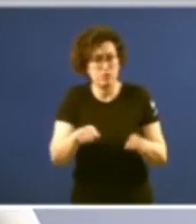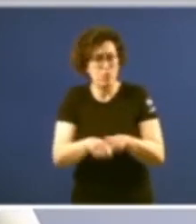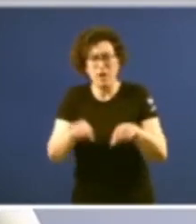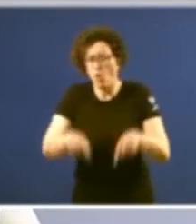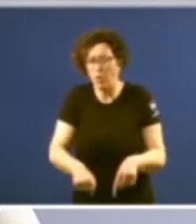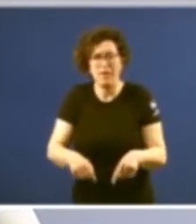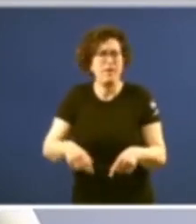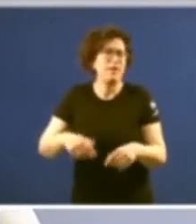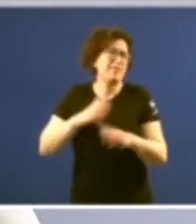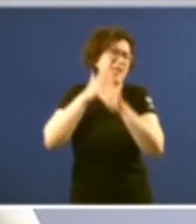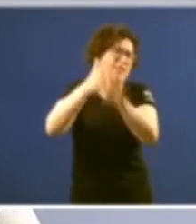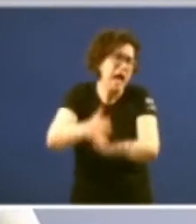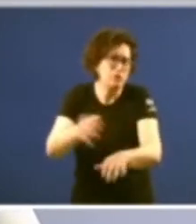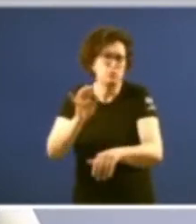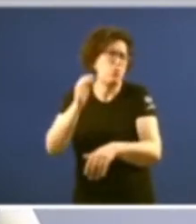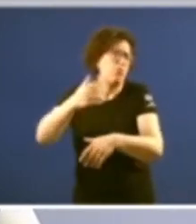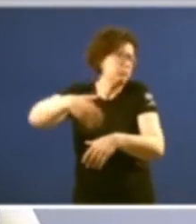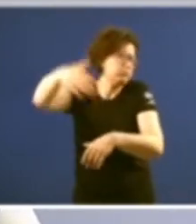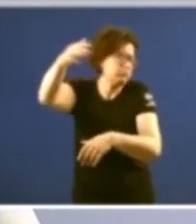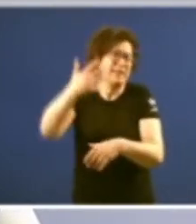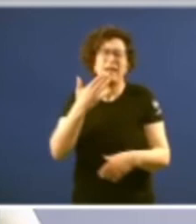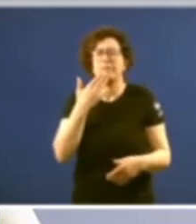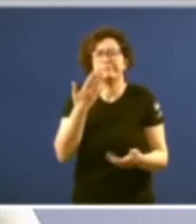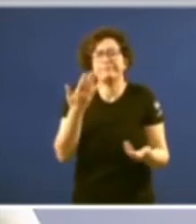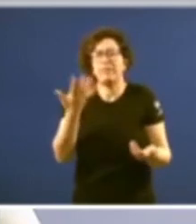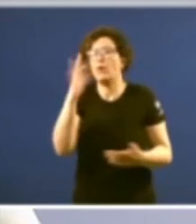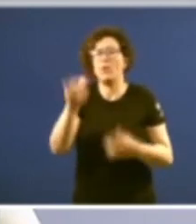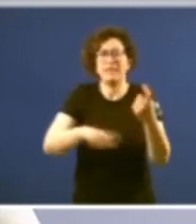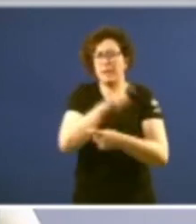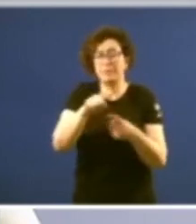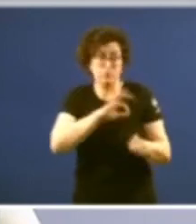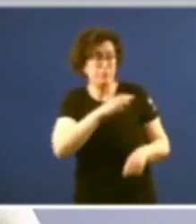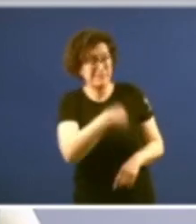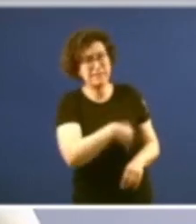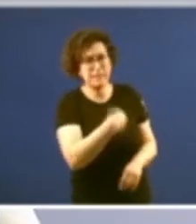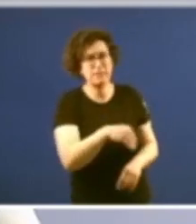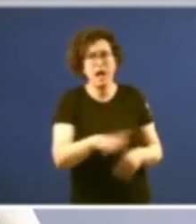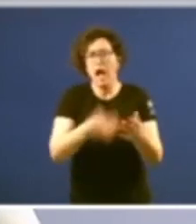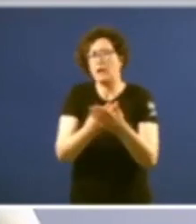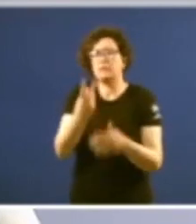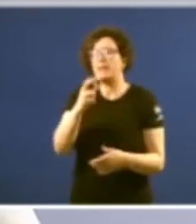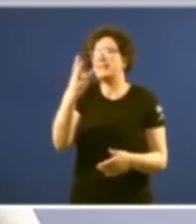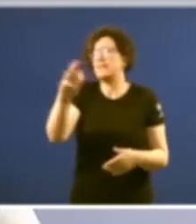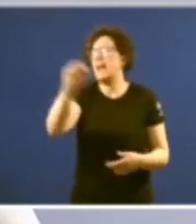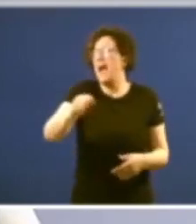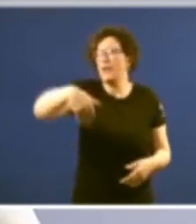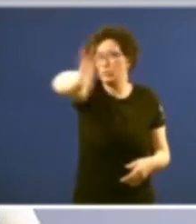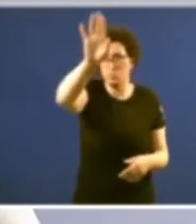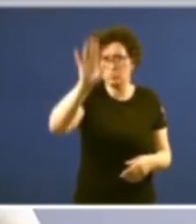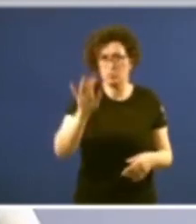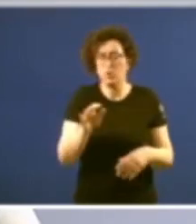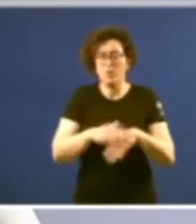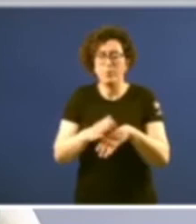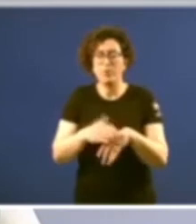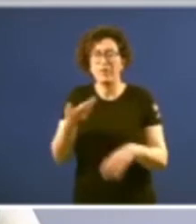Zanos e dentro de cando cumpramos o 50 aniversario presidente e dentro de 20 ou 30 anos porque teñen que ver con algo